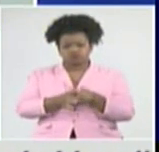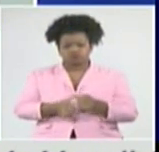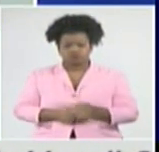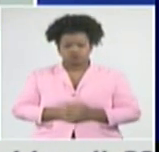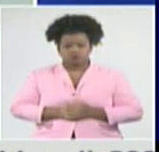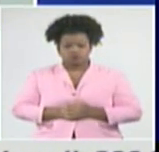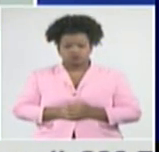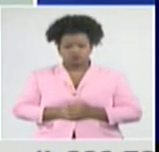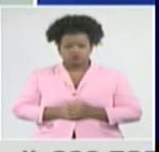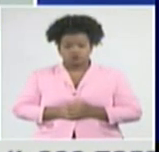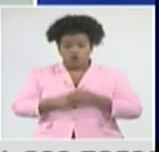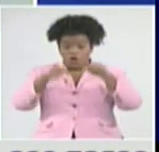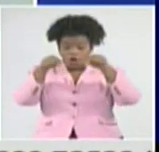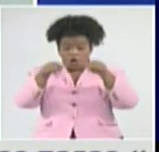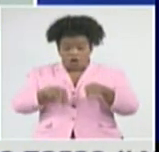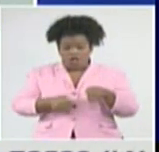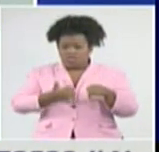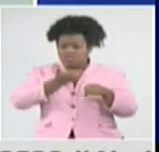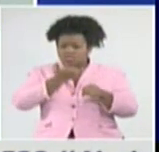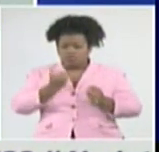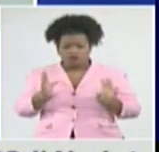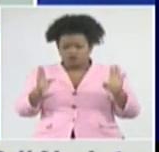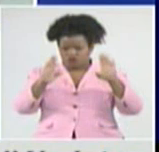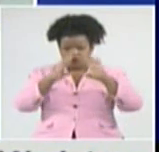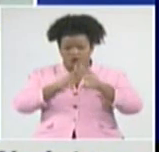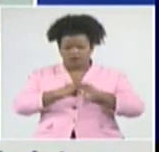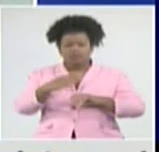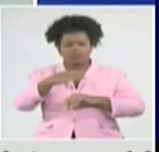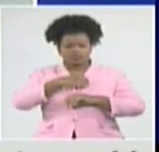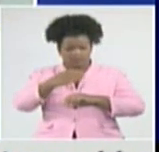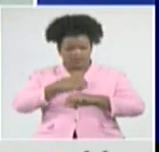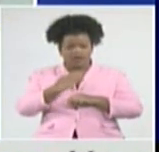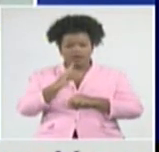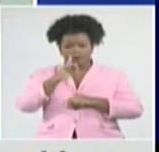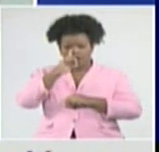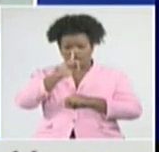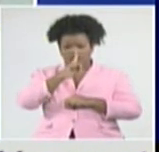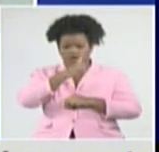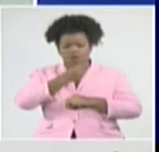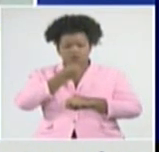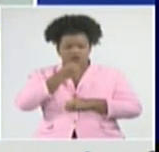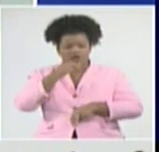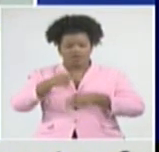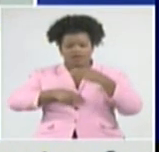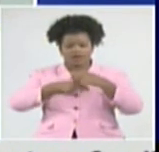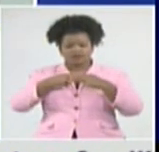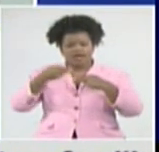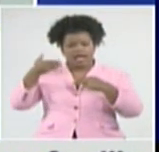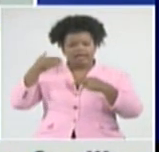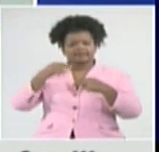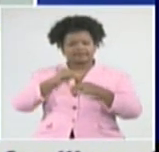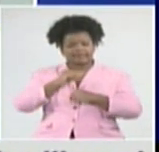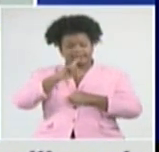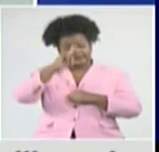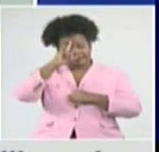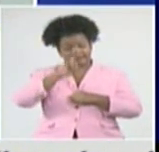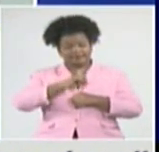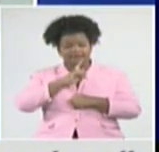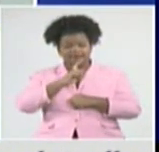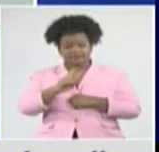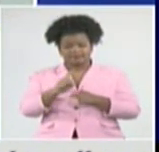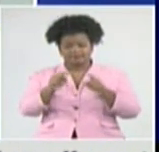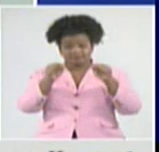tenemos hoy dificultades, independientemente de que en un momento lo presentamos. Y ahí ustedes pueden ver